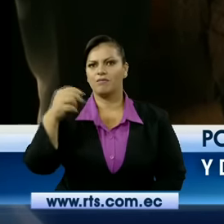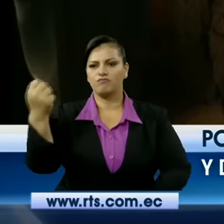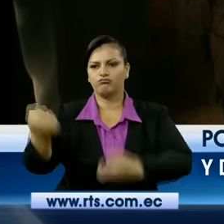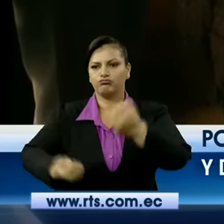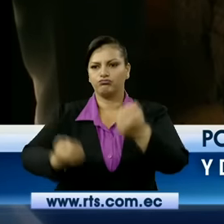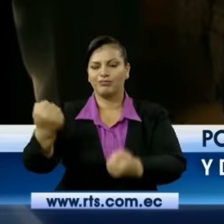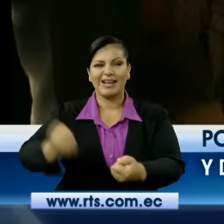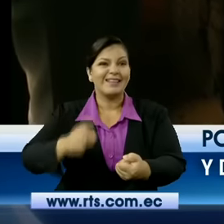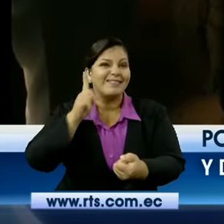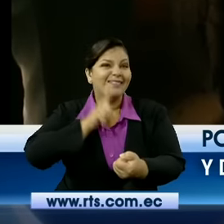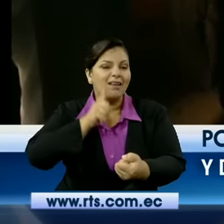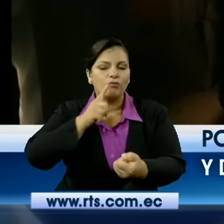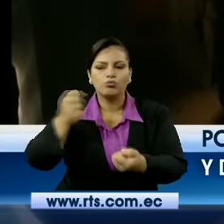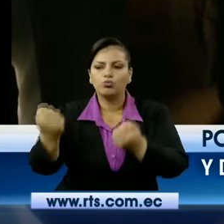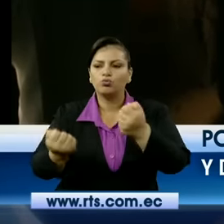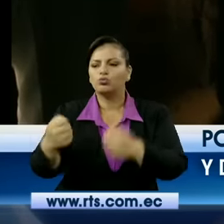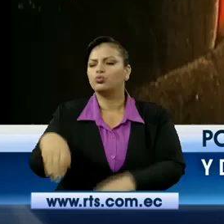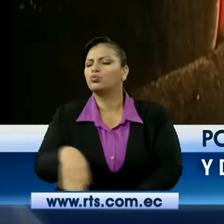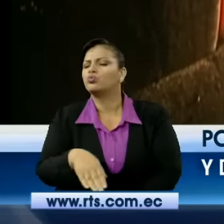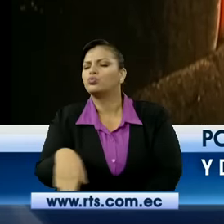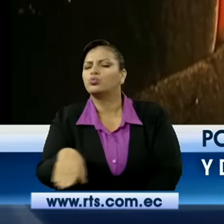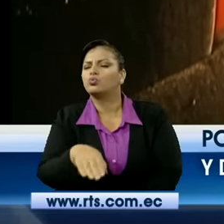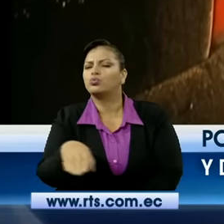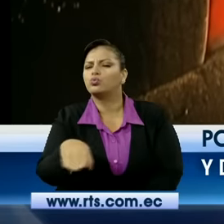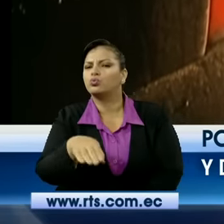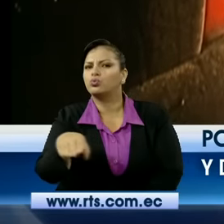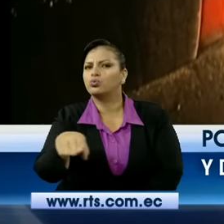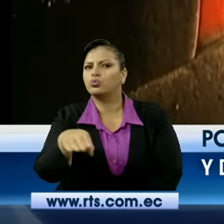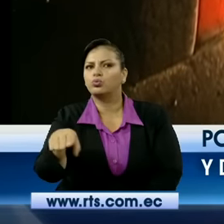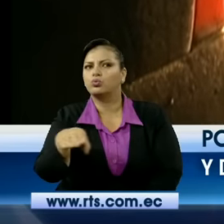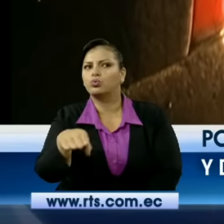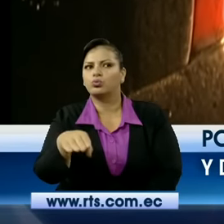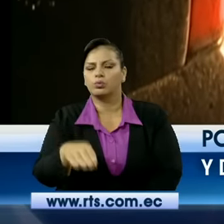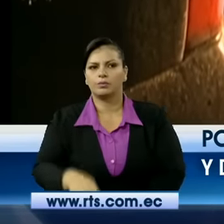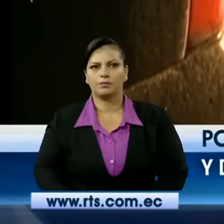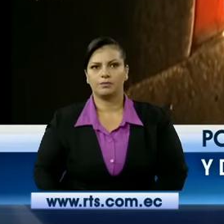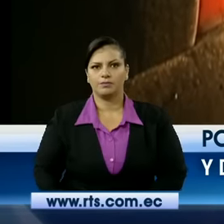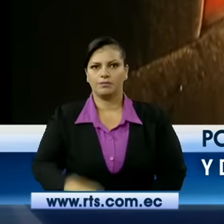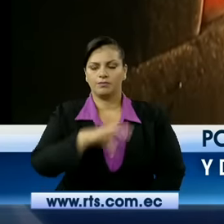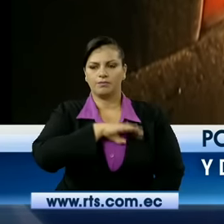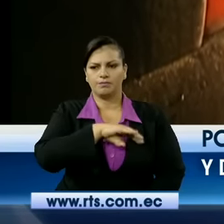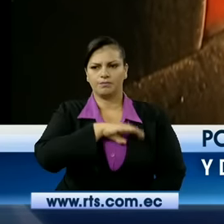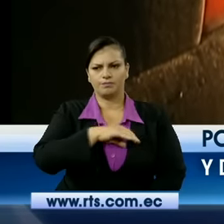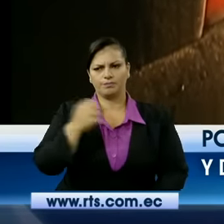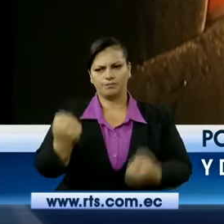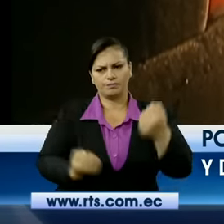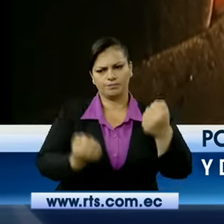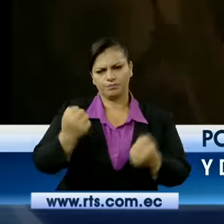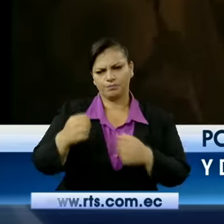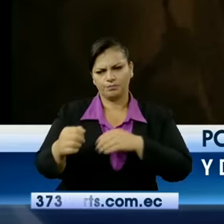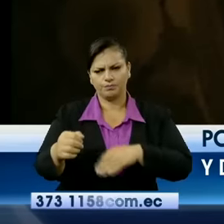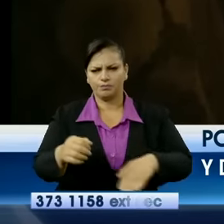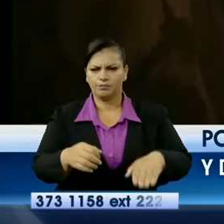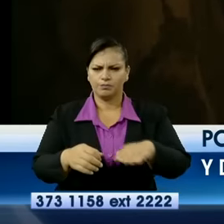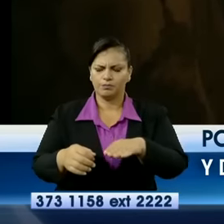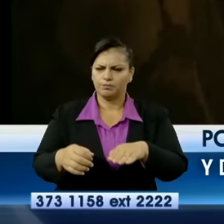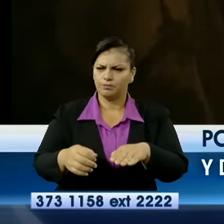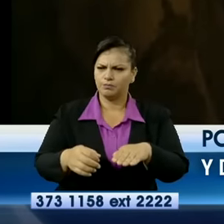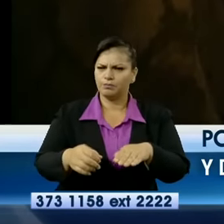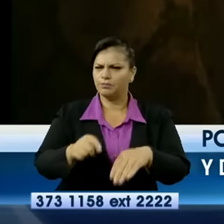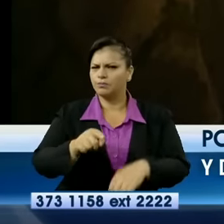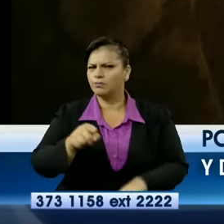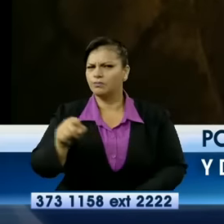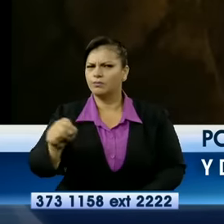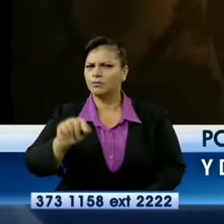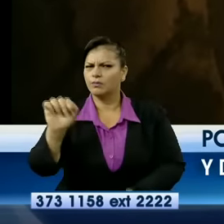Todo estaba bien, pero la sorpresa fue cuando se toparon en la cajuela con dos llantas que no tenían nada que ver con el vehículo